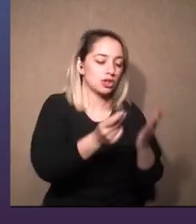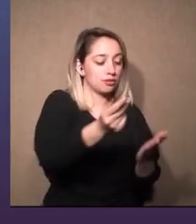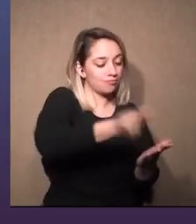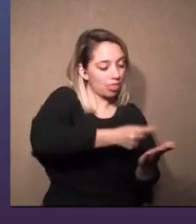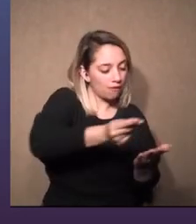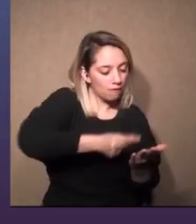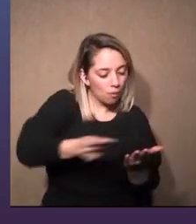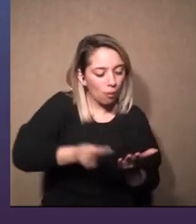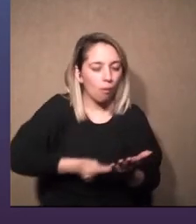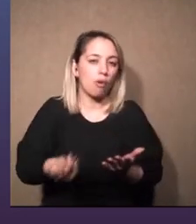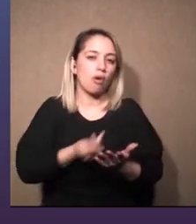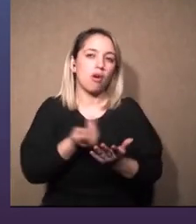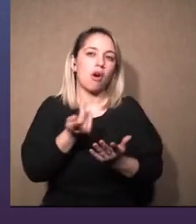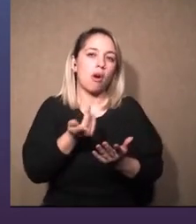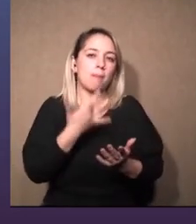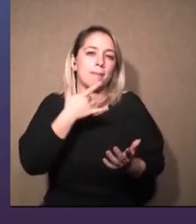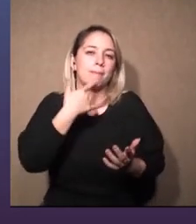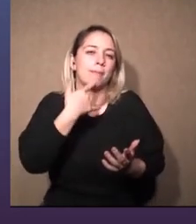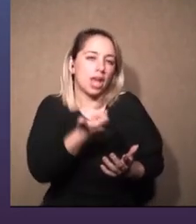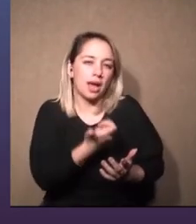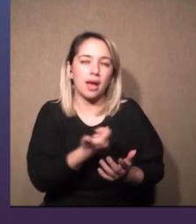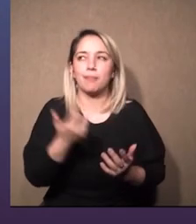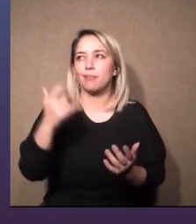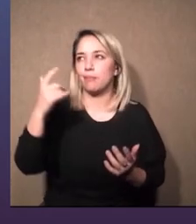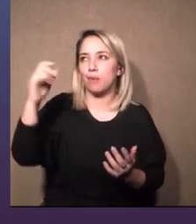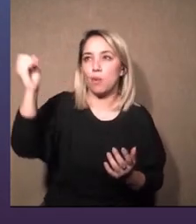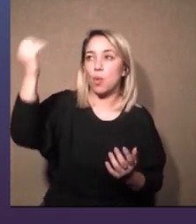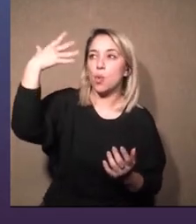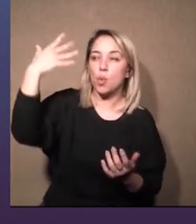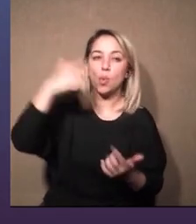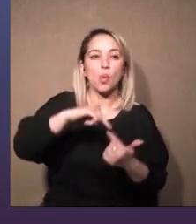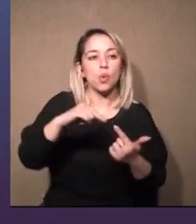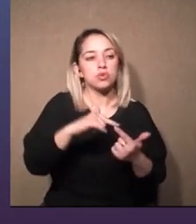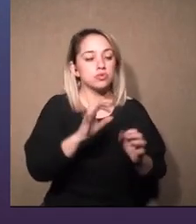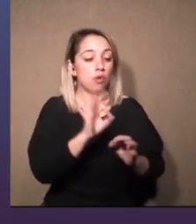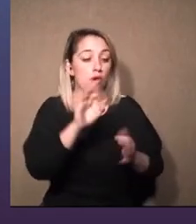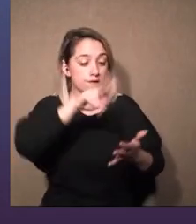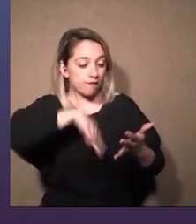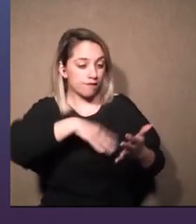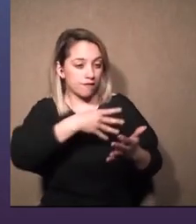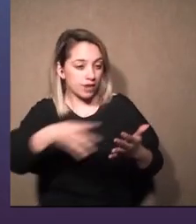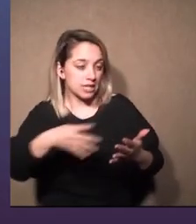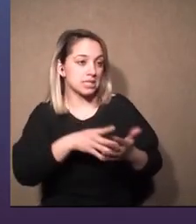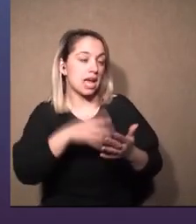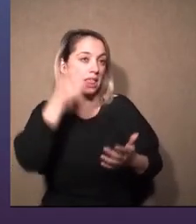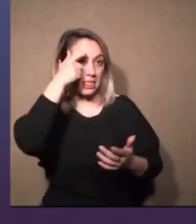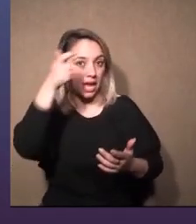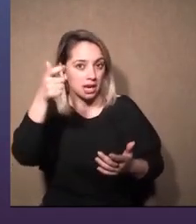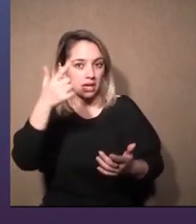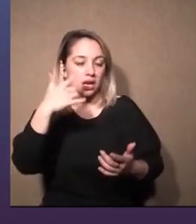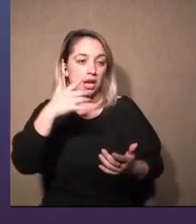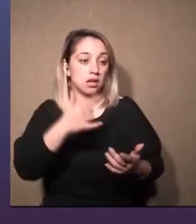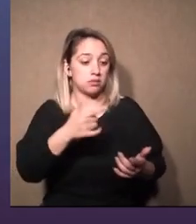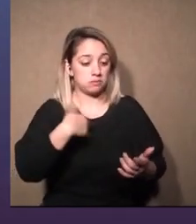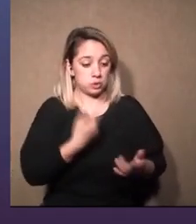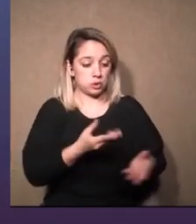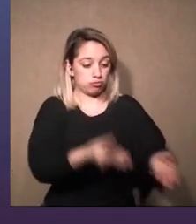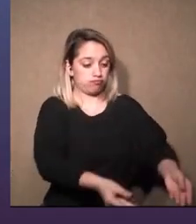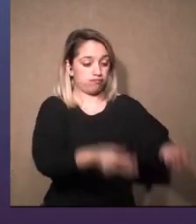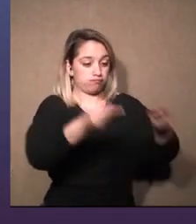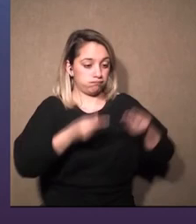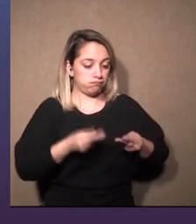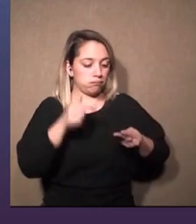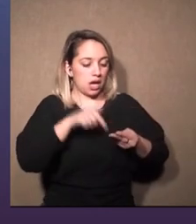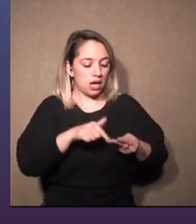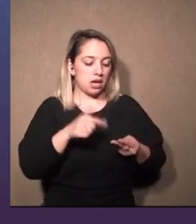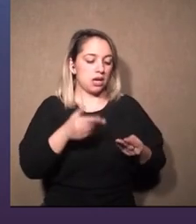los dibujos técnicos los bocetos la planta de luces o una ficha técnica y nosotros recibimos todo eso y